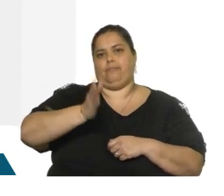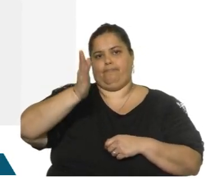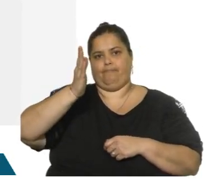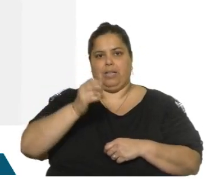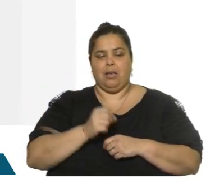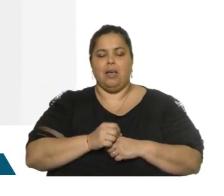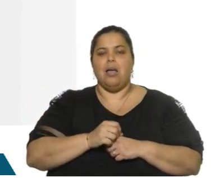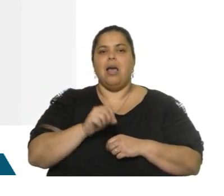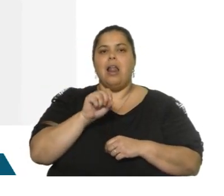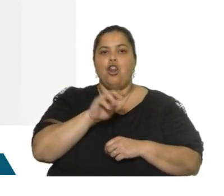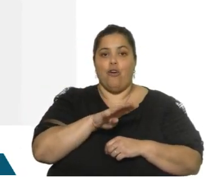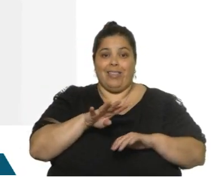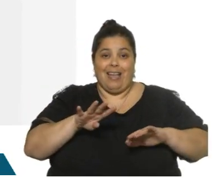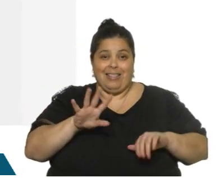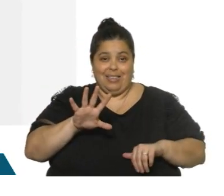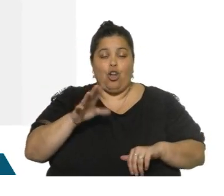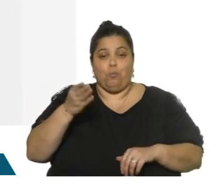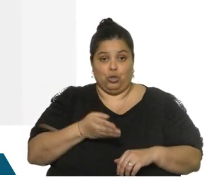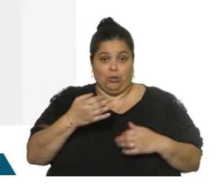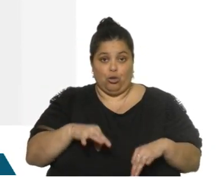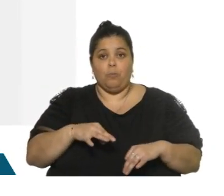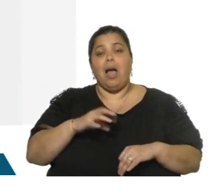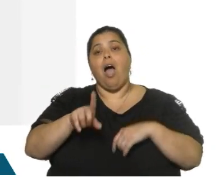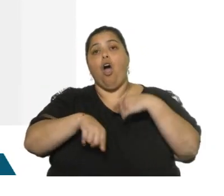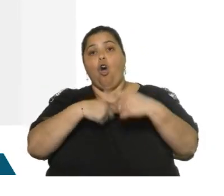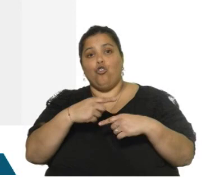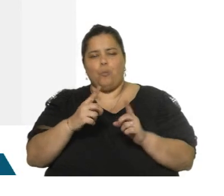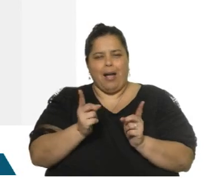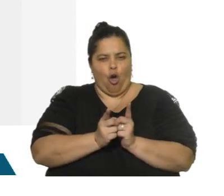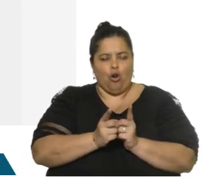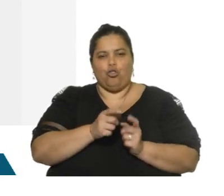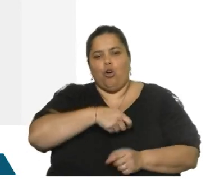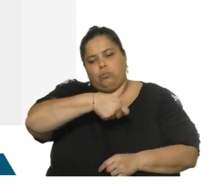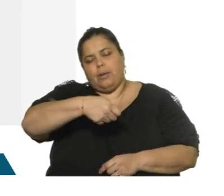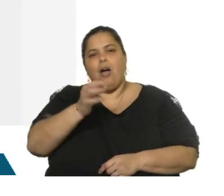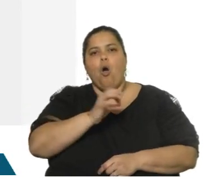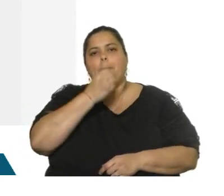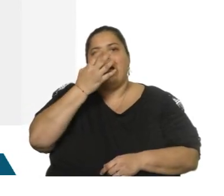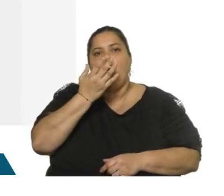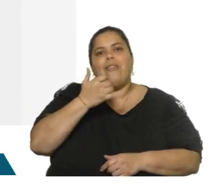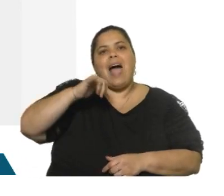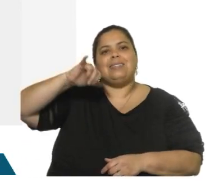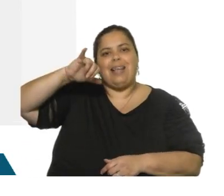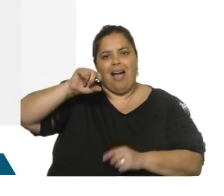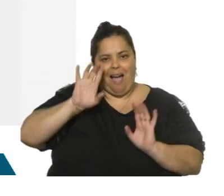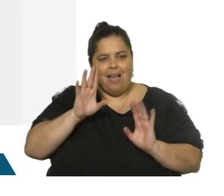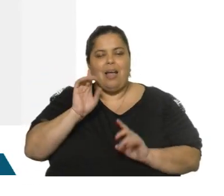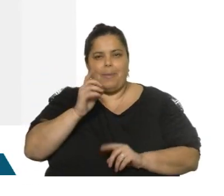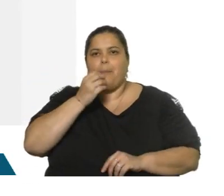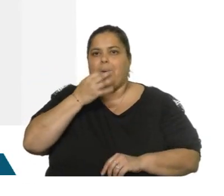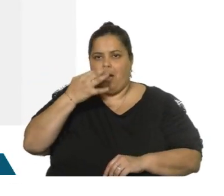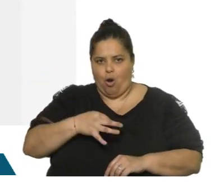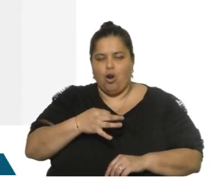panorama, sustituyendo en algunos casos deuda corta por otra a mayores plazos y mejores tasas. Precisamente es muy bueno el